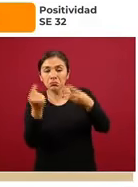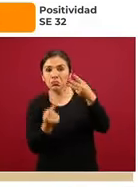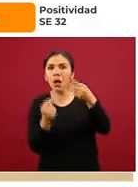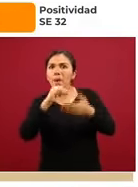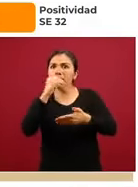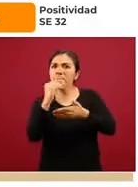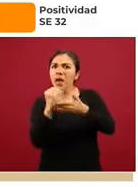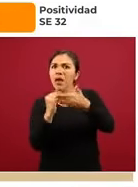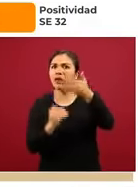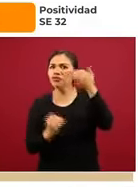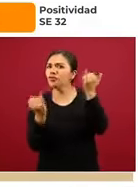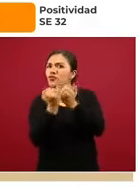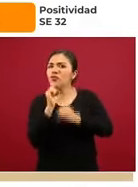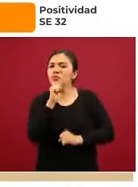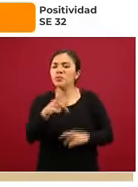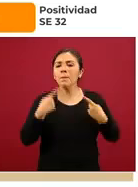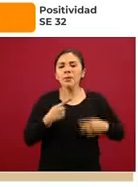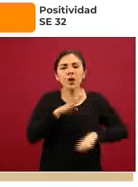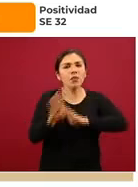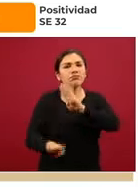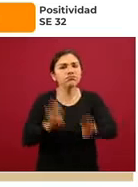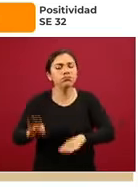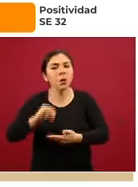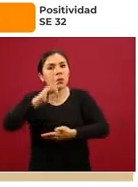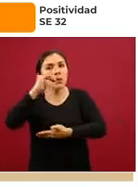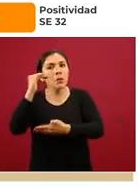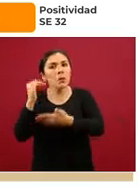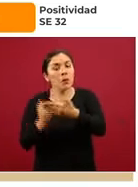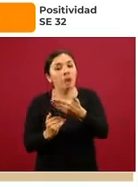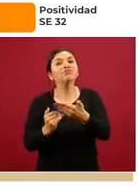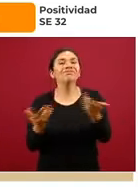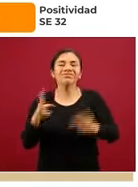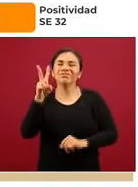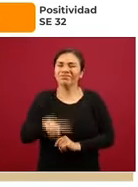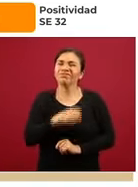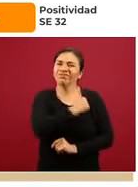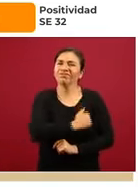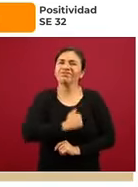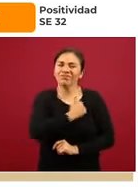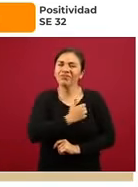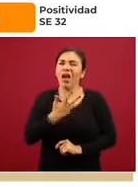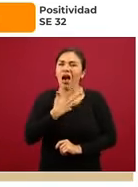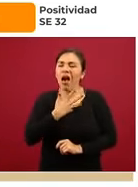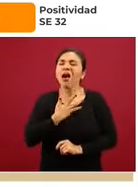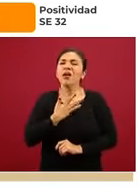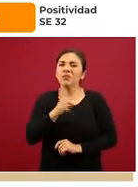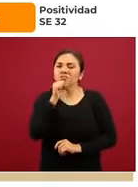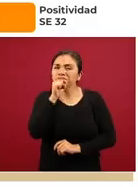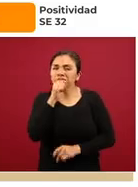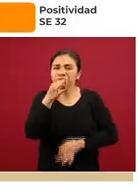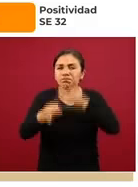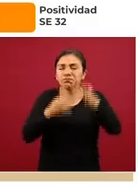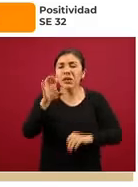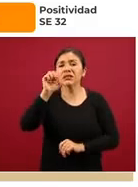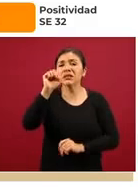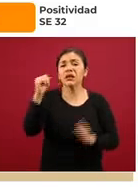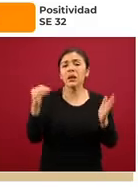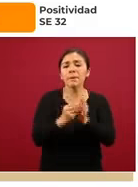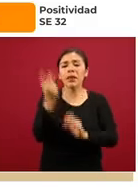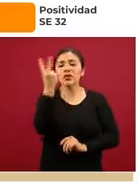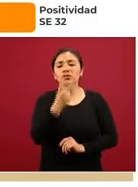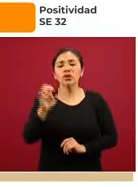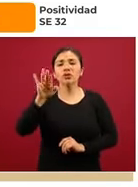disminuido. Lo mismo pasa con las defunciones confirmadas en las que lamentablemente hemos tenido un reporte ya de sesenta mil